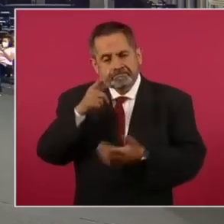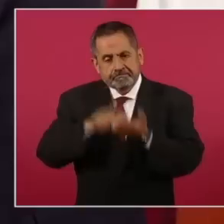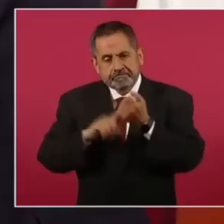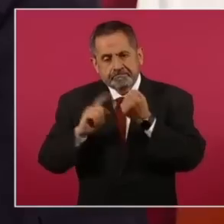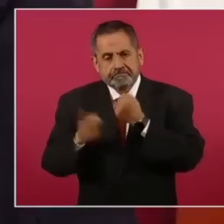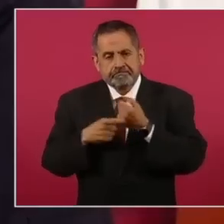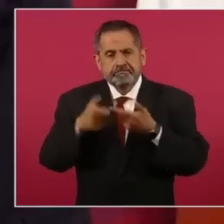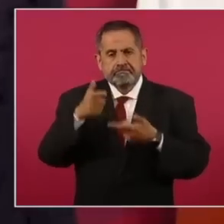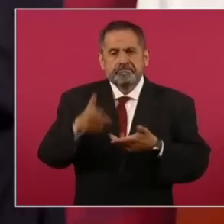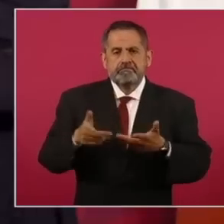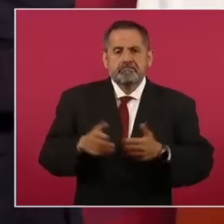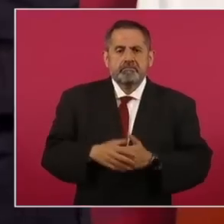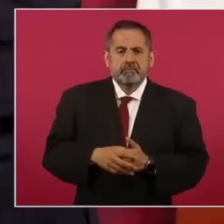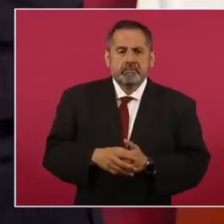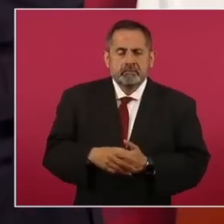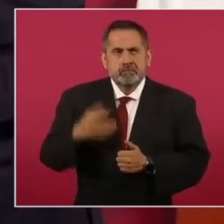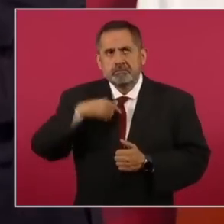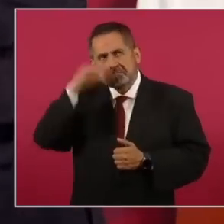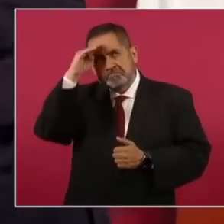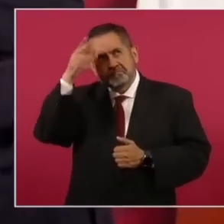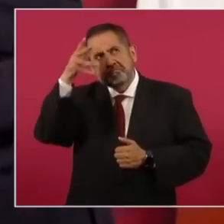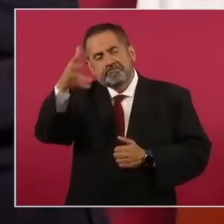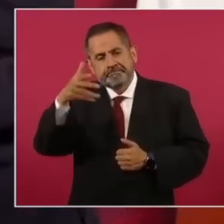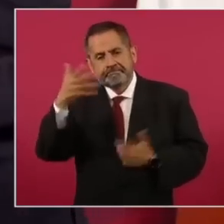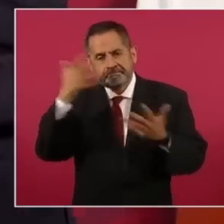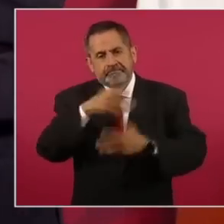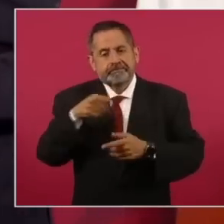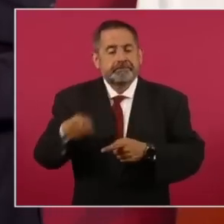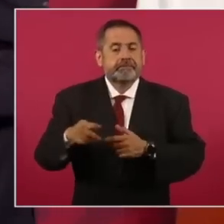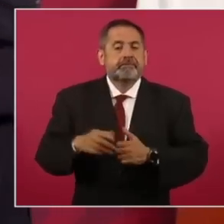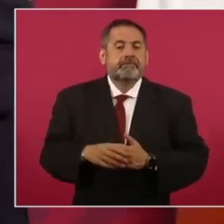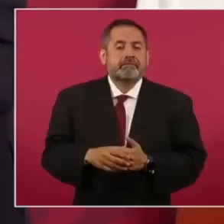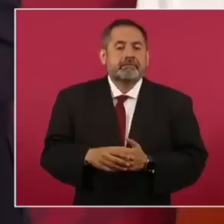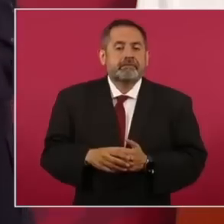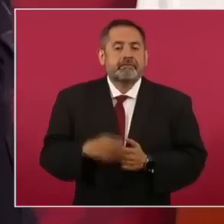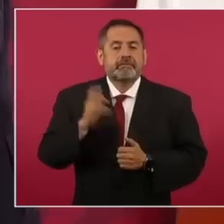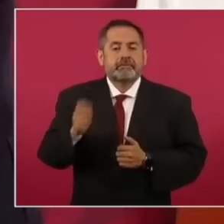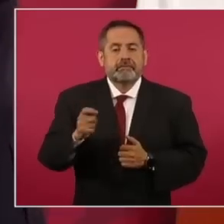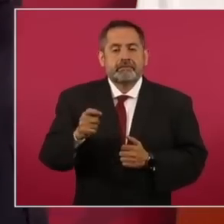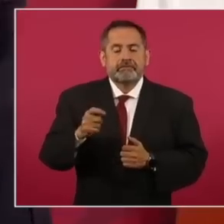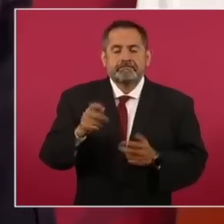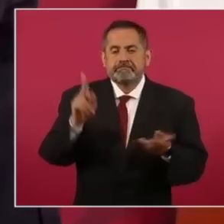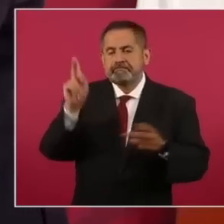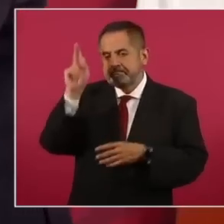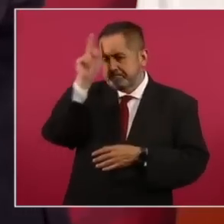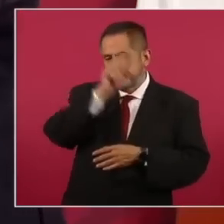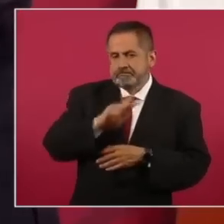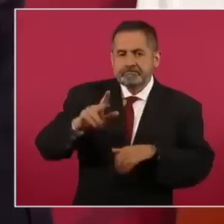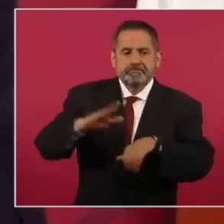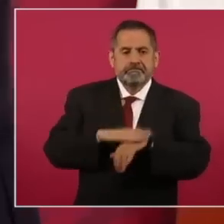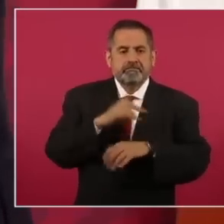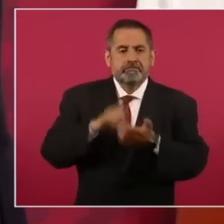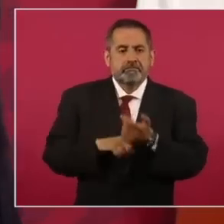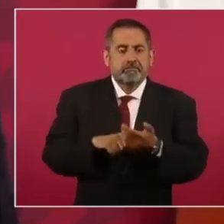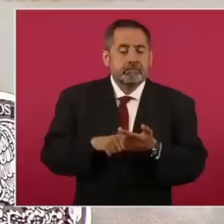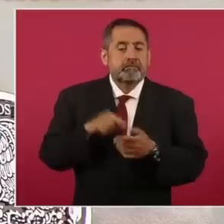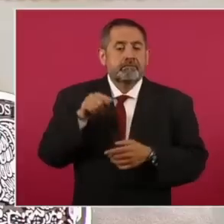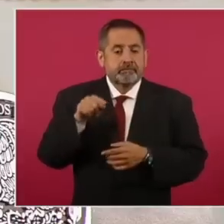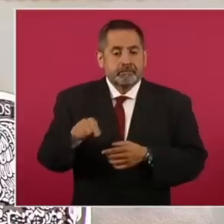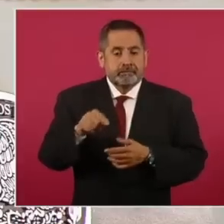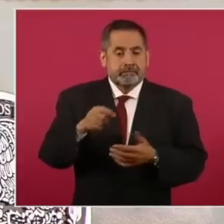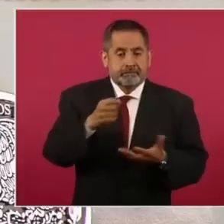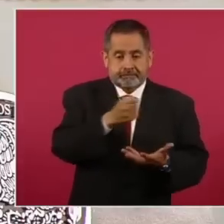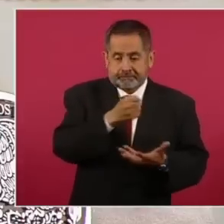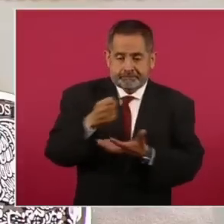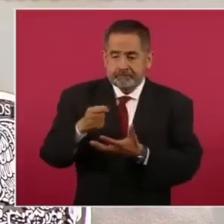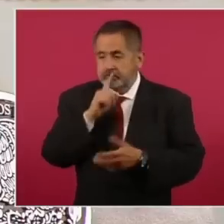no alcanzó a percibir que eso iba a resultar peor porque iba a convertir